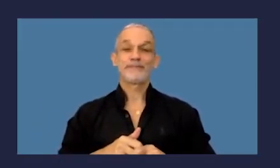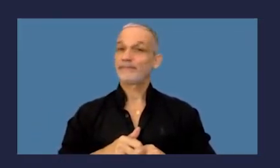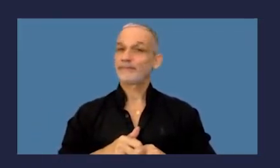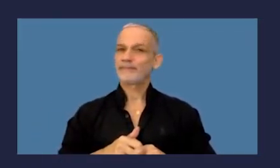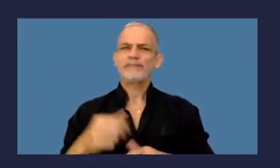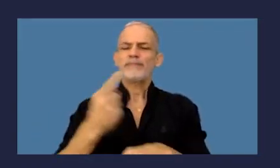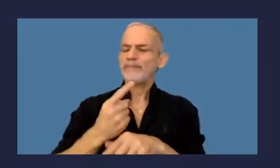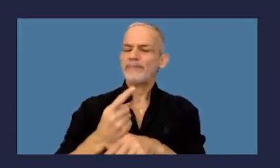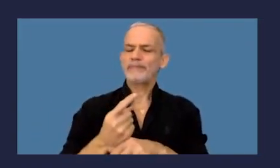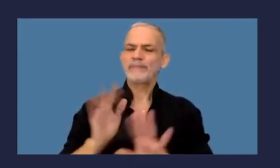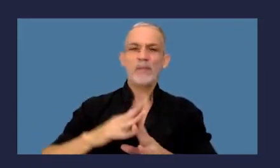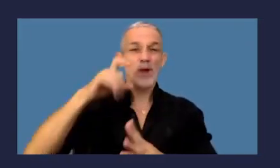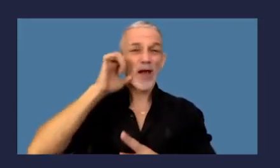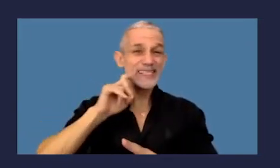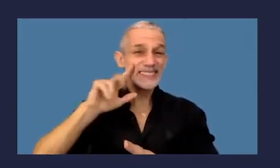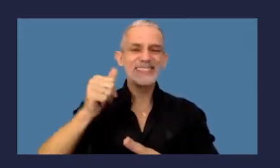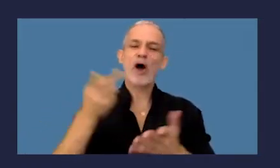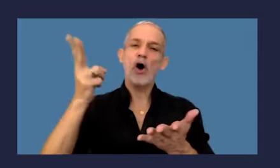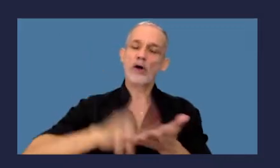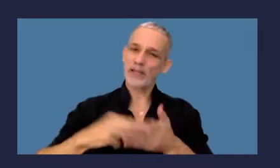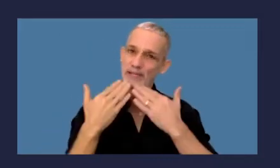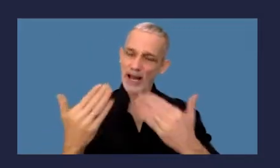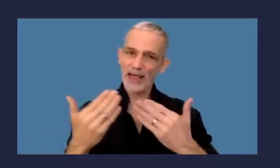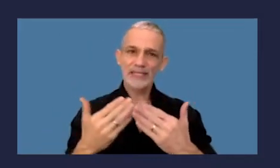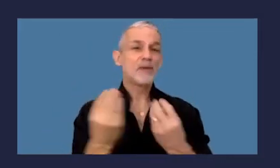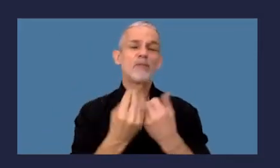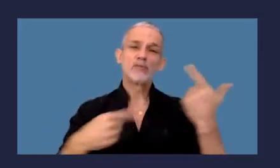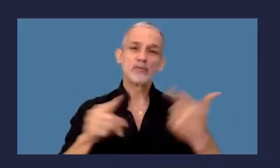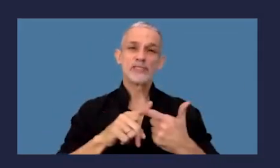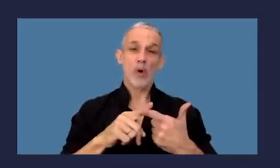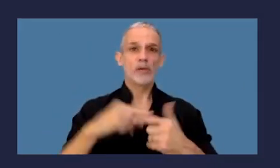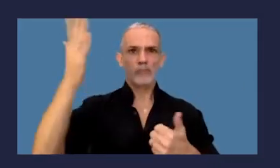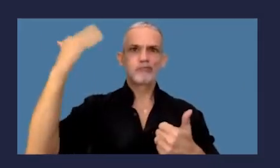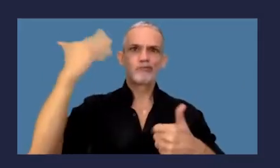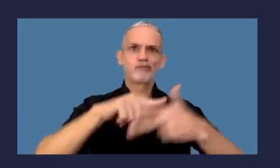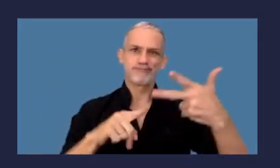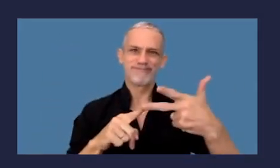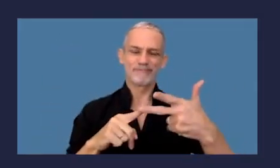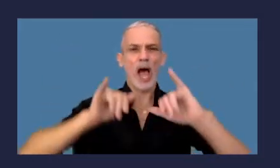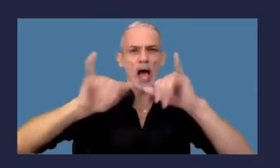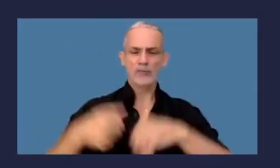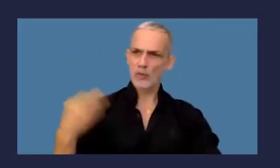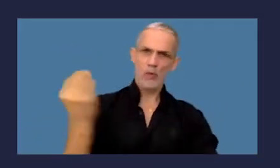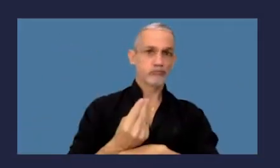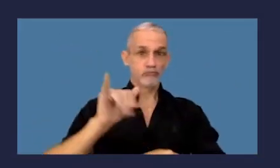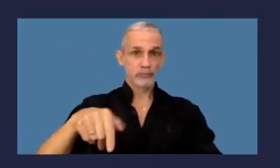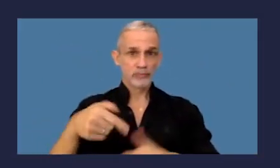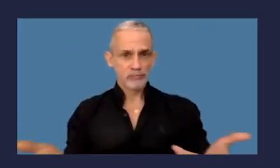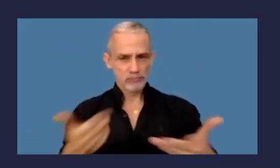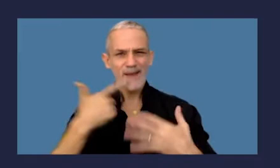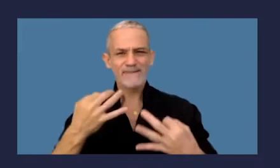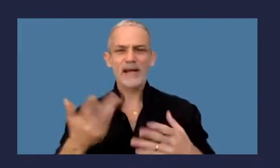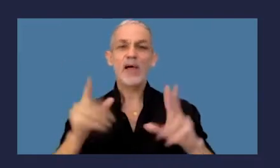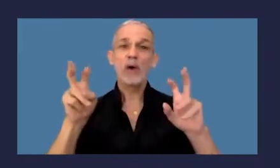Antes de darle la palabra a Cristina, nuevamente quiero agradecerle muchísimo a nuestros expositores por haber aceptado esta invitación, la verdad que